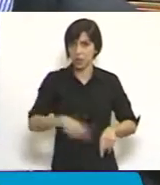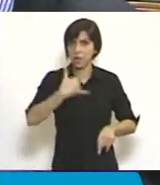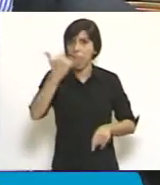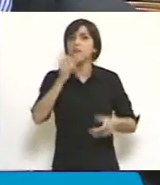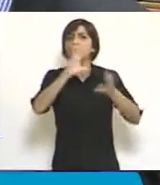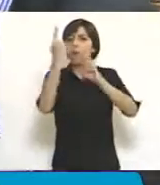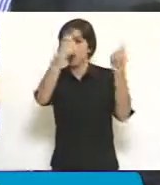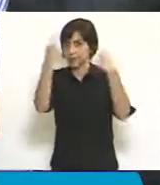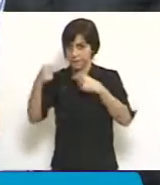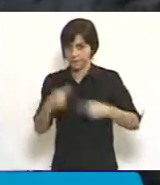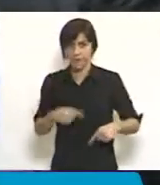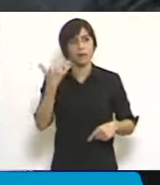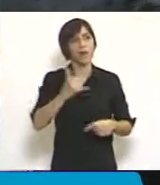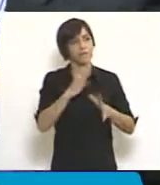modelos.